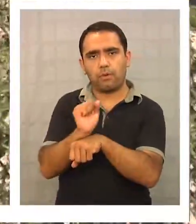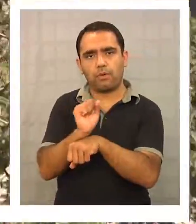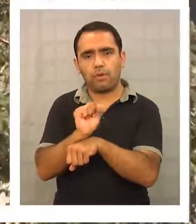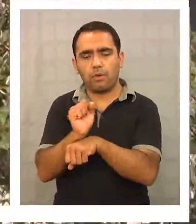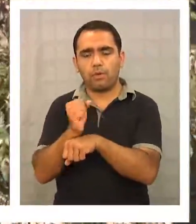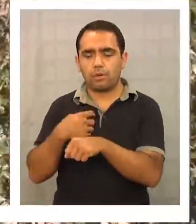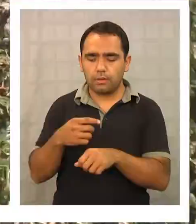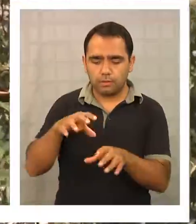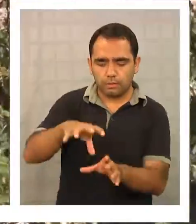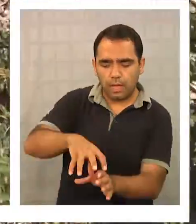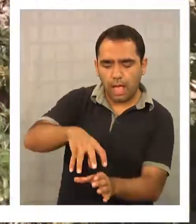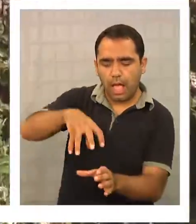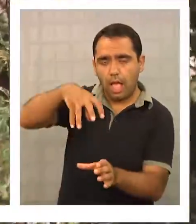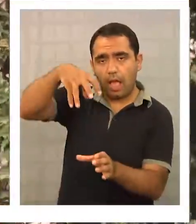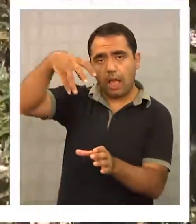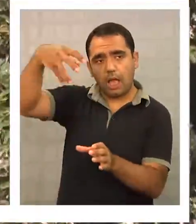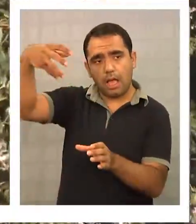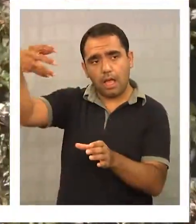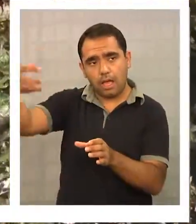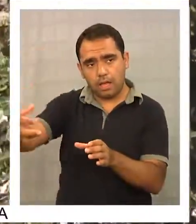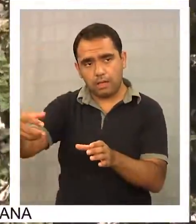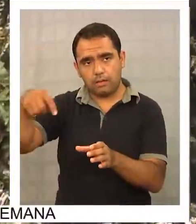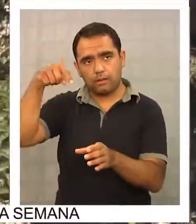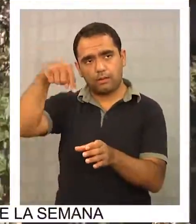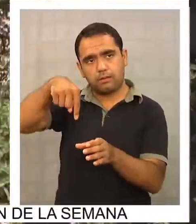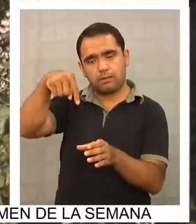y abren este tubo,